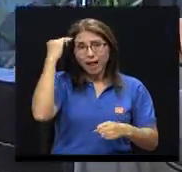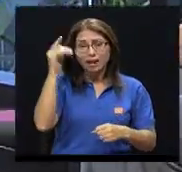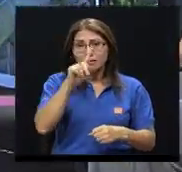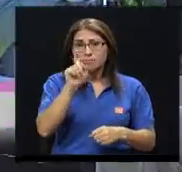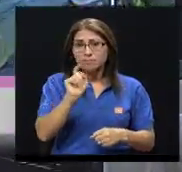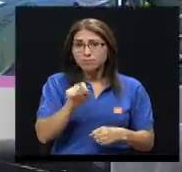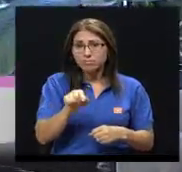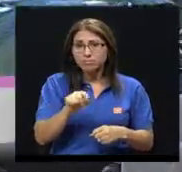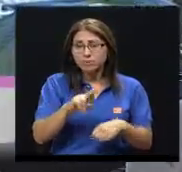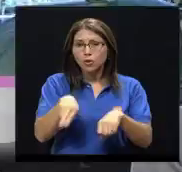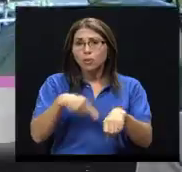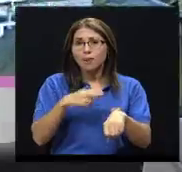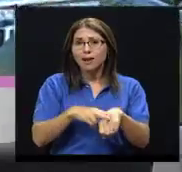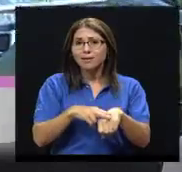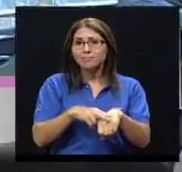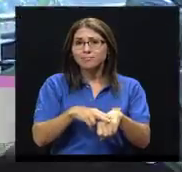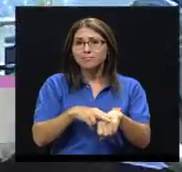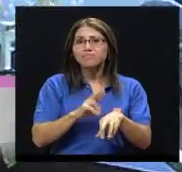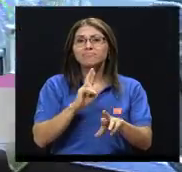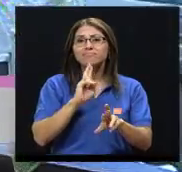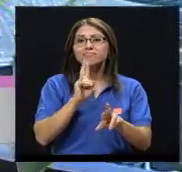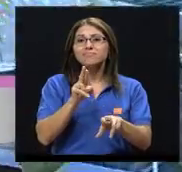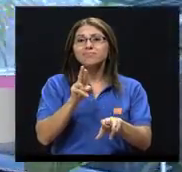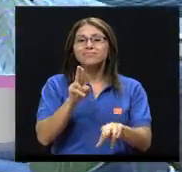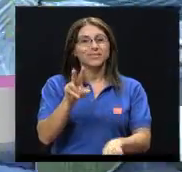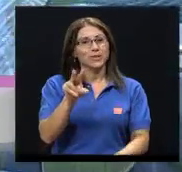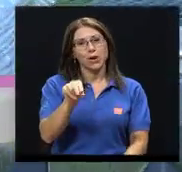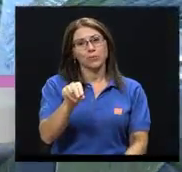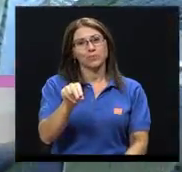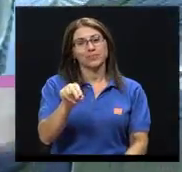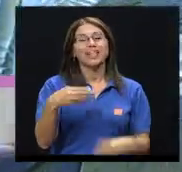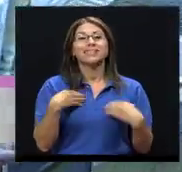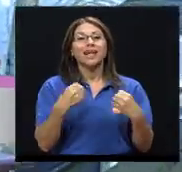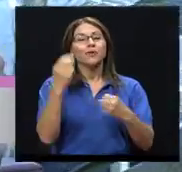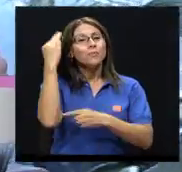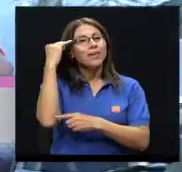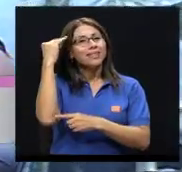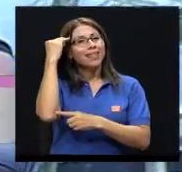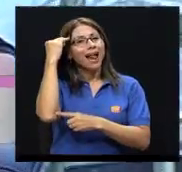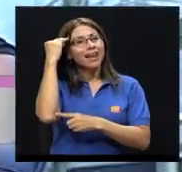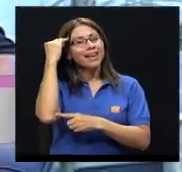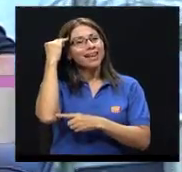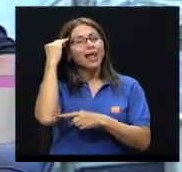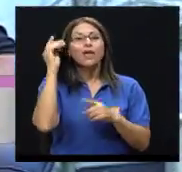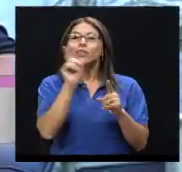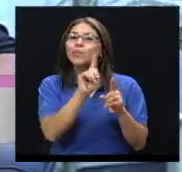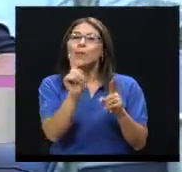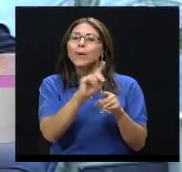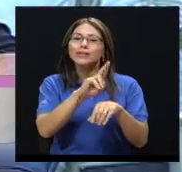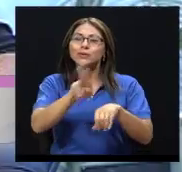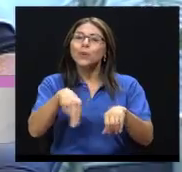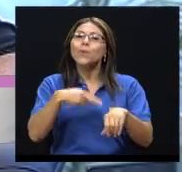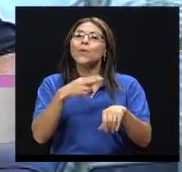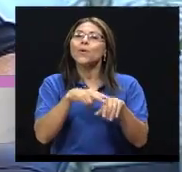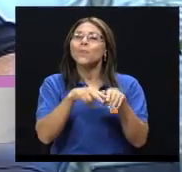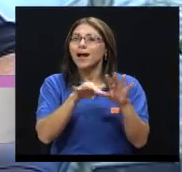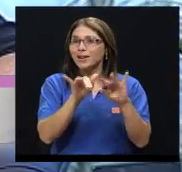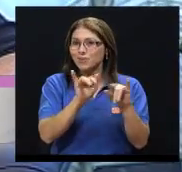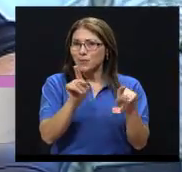Y la respuesta sería, pues, que no. La salud mental está hacia un extremo de la curva, ¿verdad?